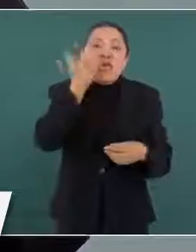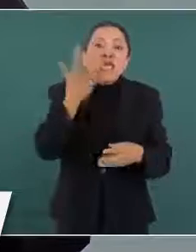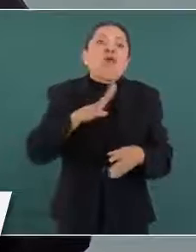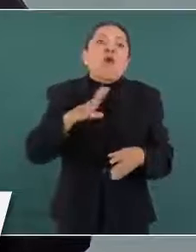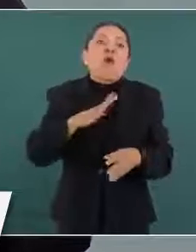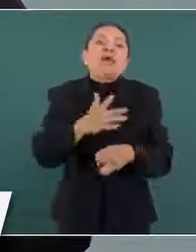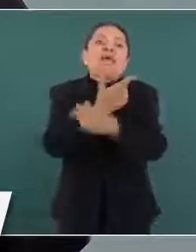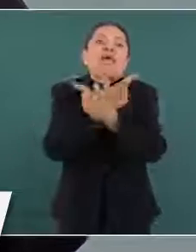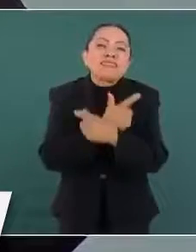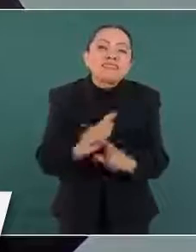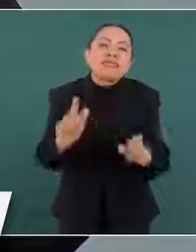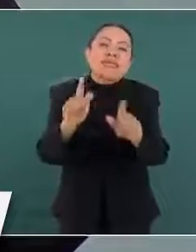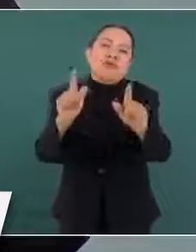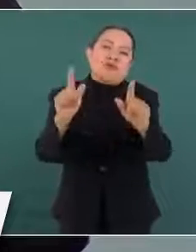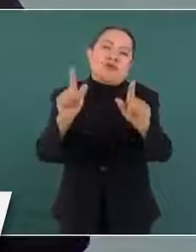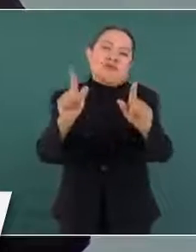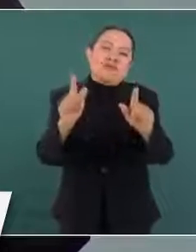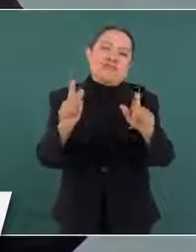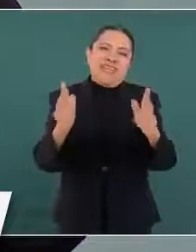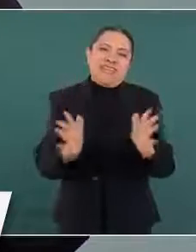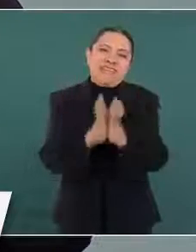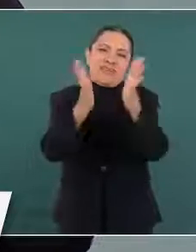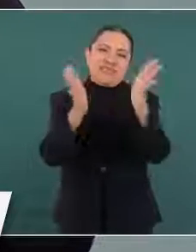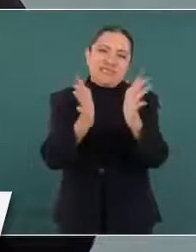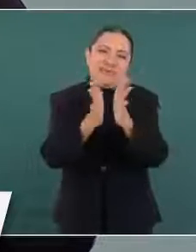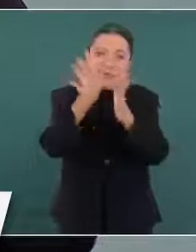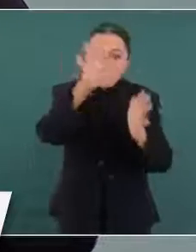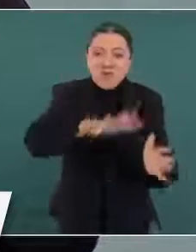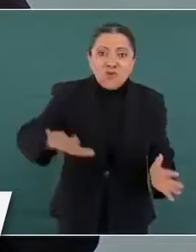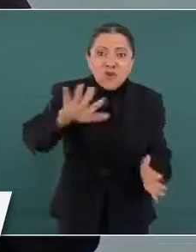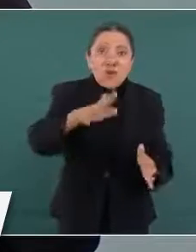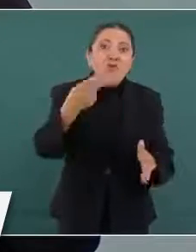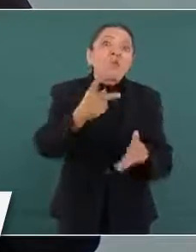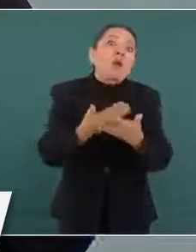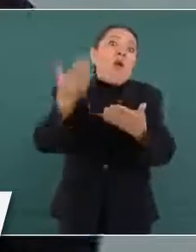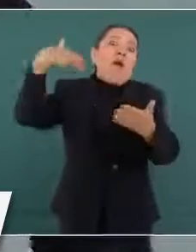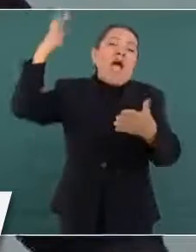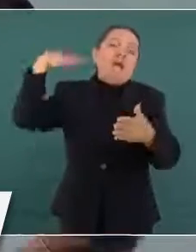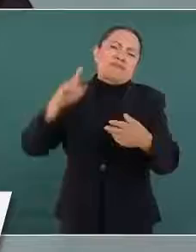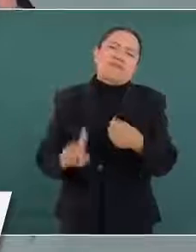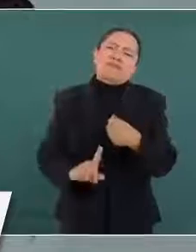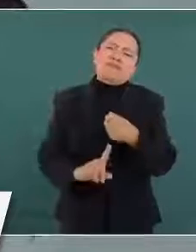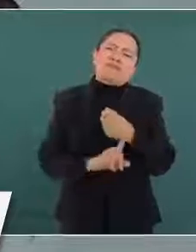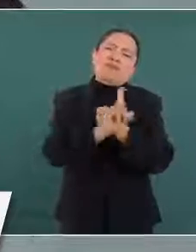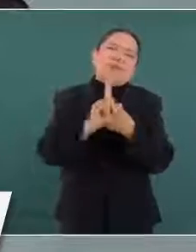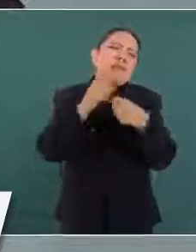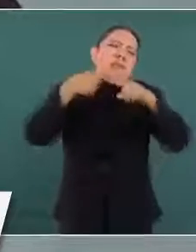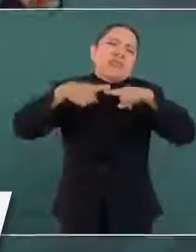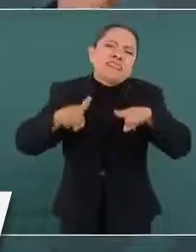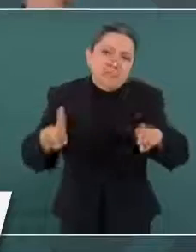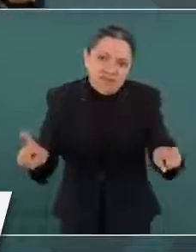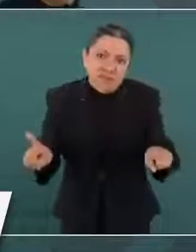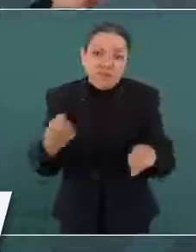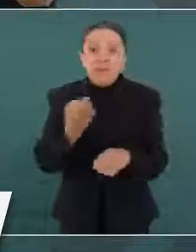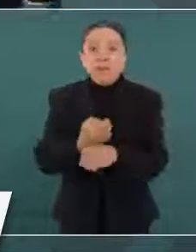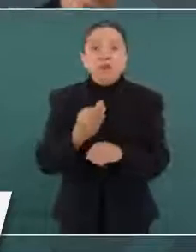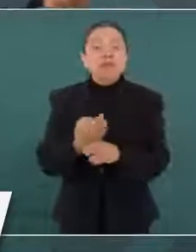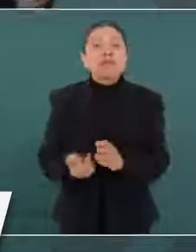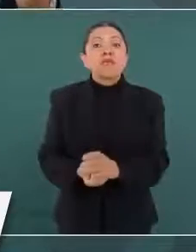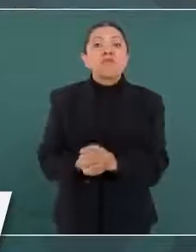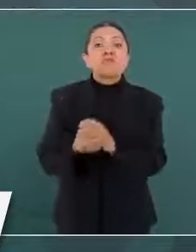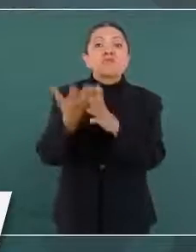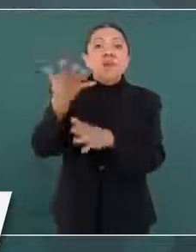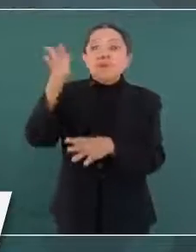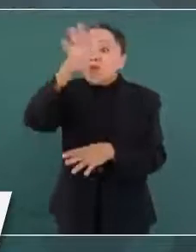antes eran otras circunstancias, pero ahora inauguramos una etapa nueva entre